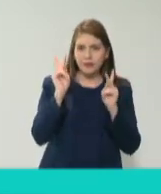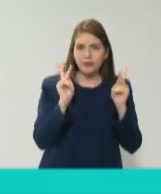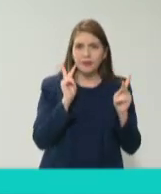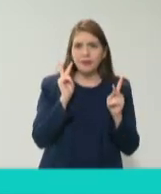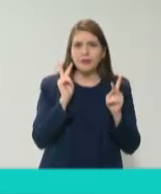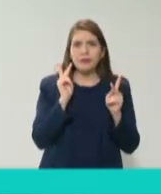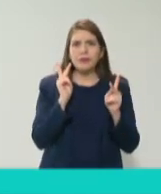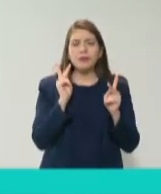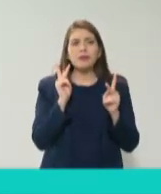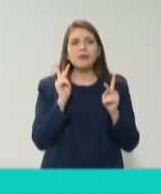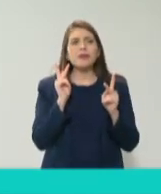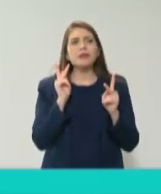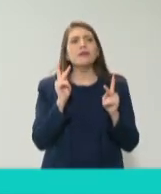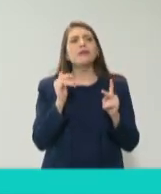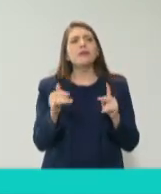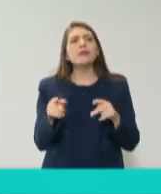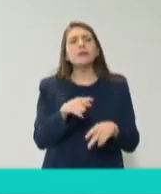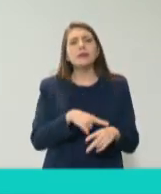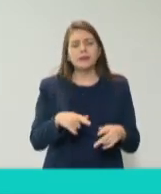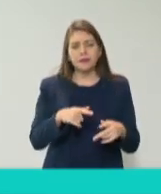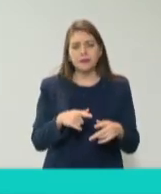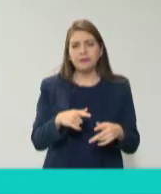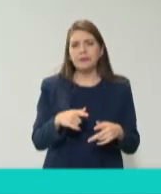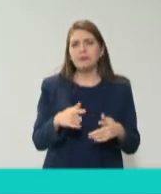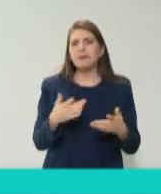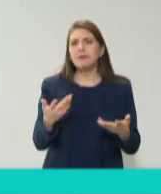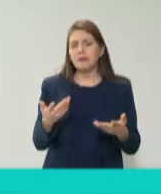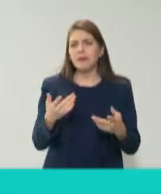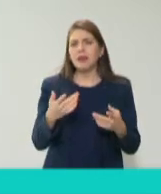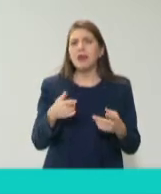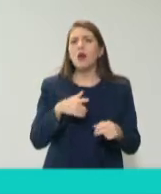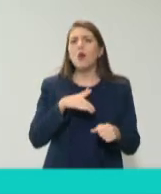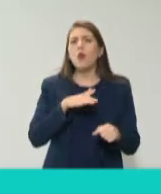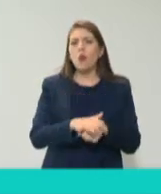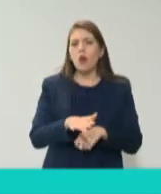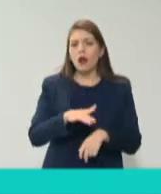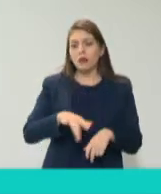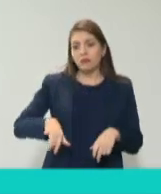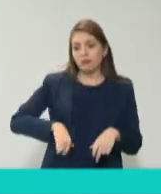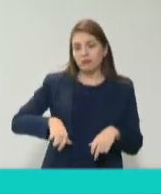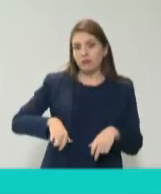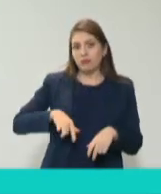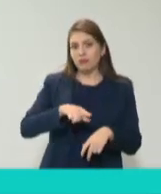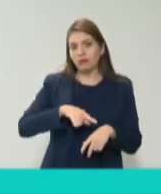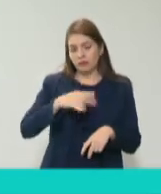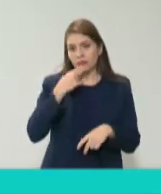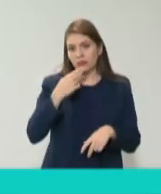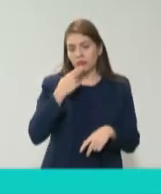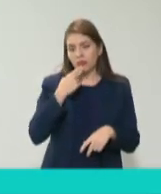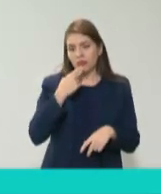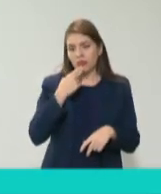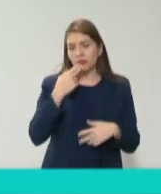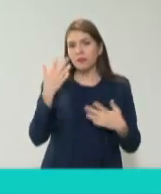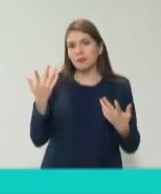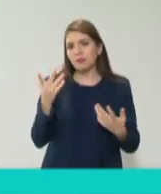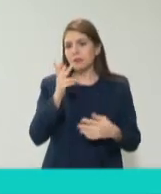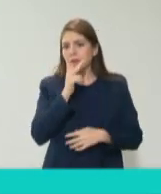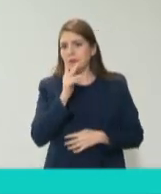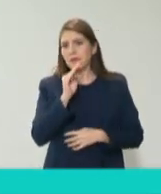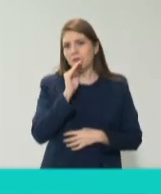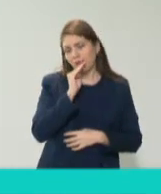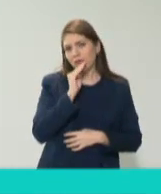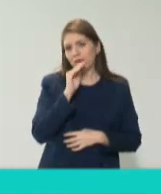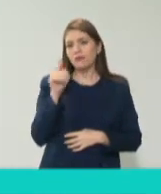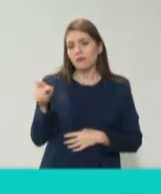que diseñamos fue a ver ¿quiénes son los más interesados en que esto funcione? los papás nadie más que los